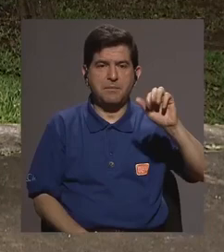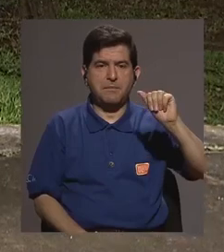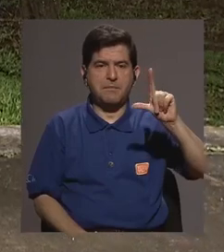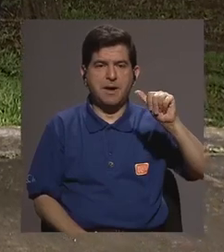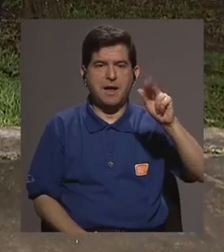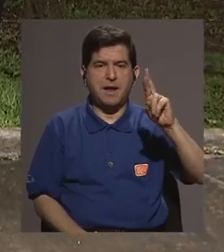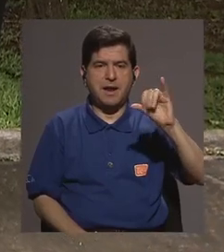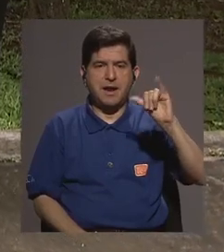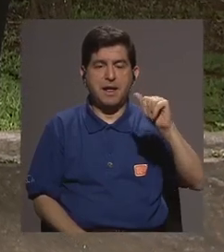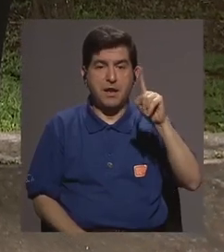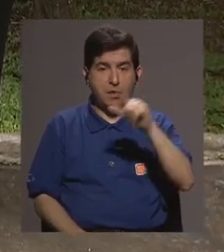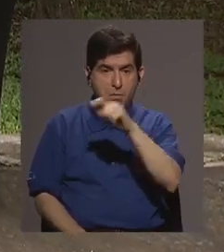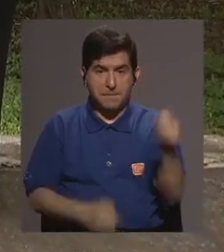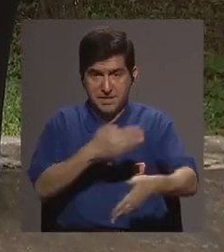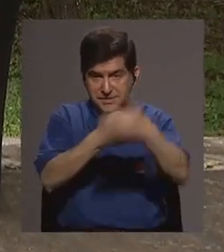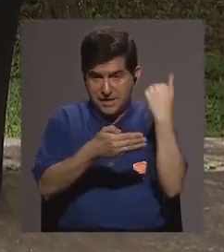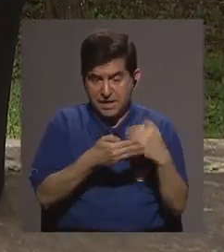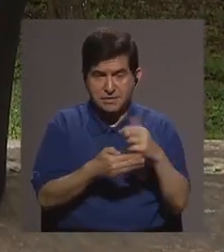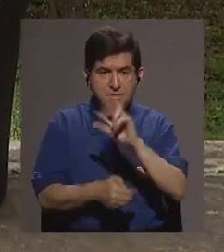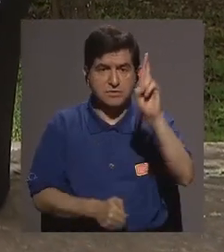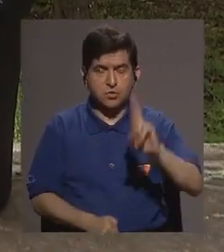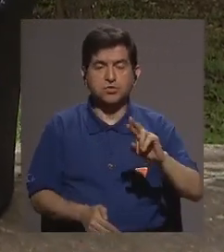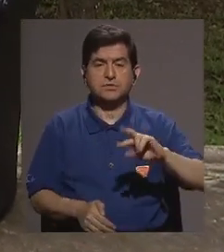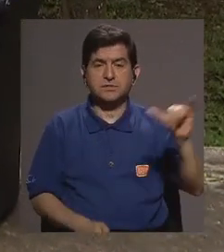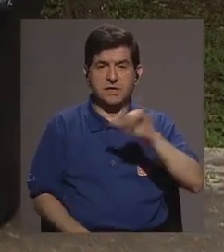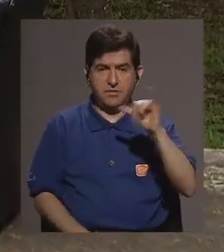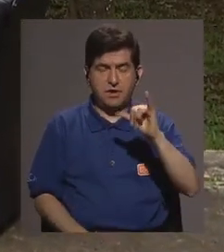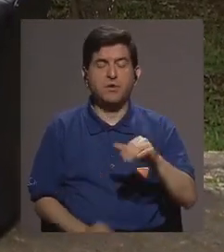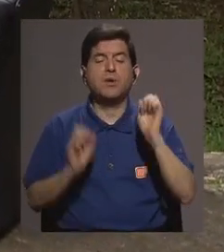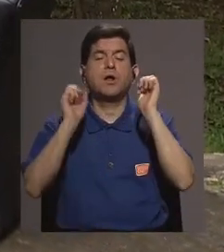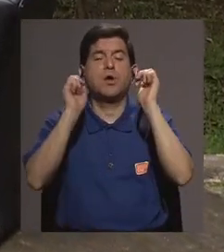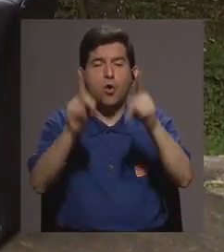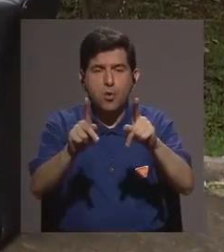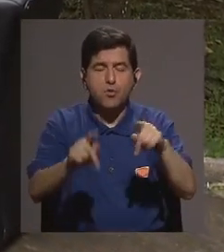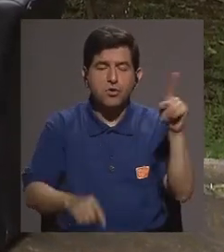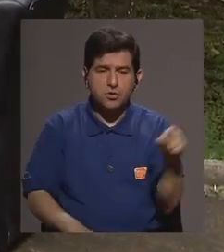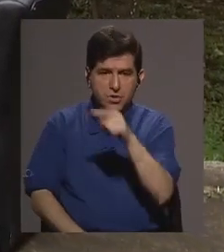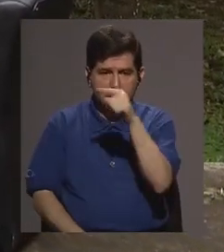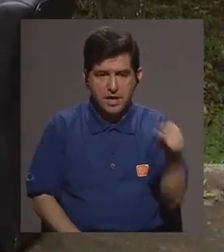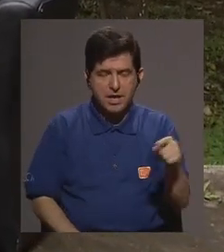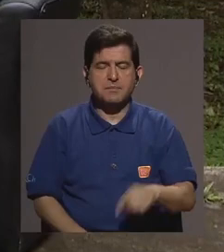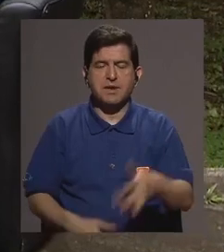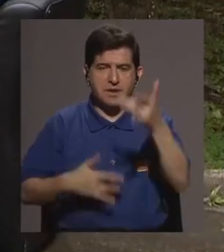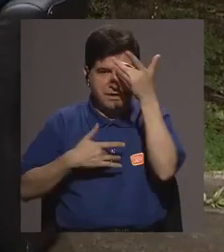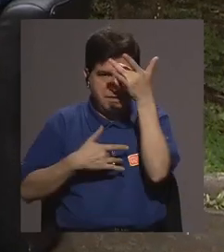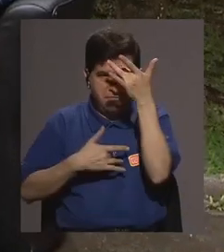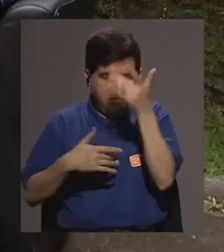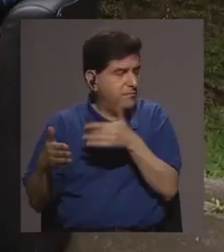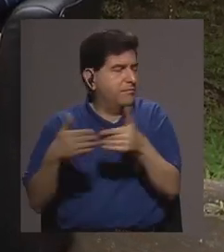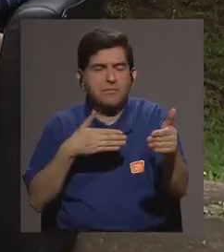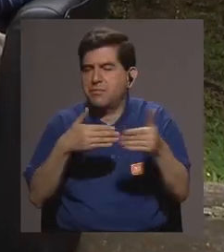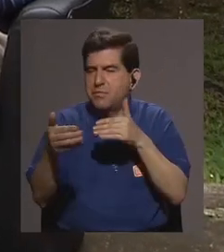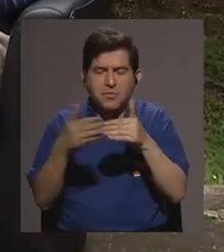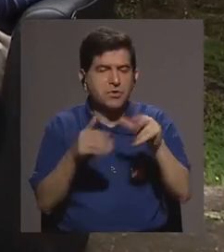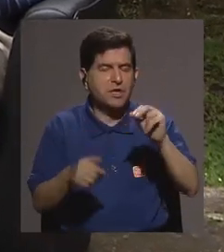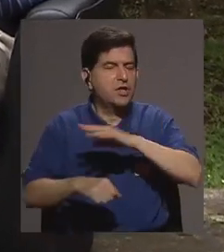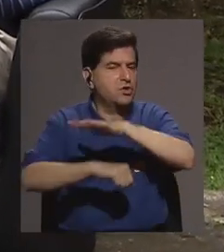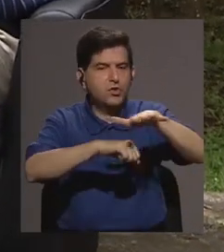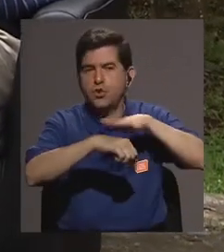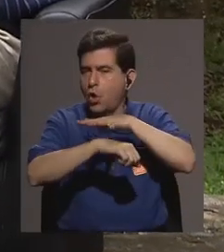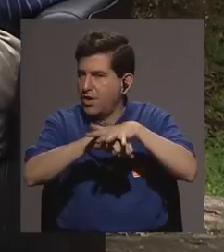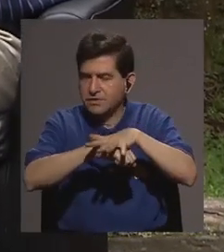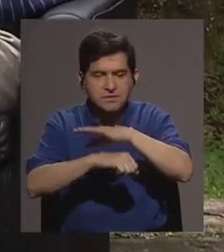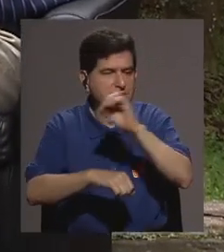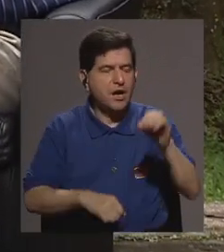un mes Costa Rica es sinónimo de posibilidad de erradicación de la malaria a pesar de no ser una isla